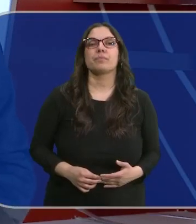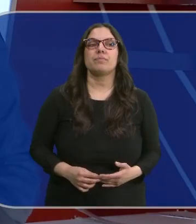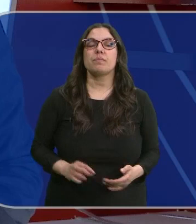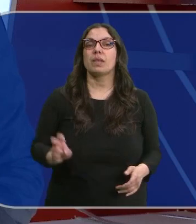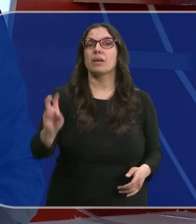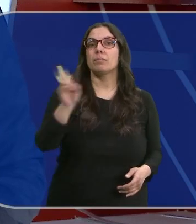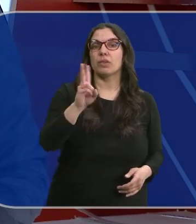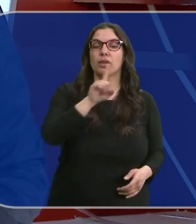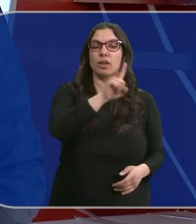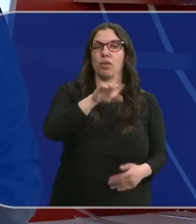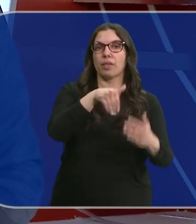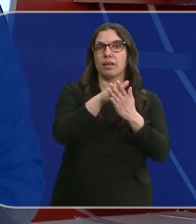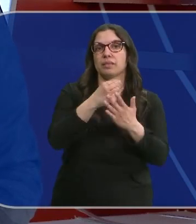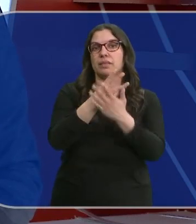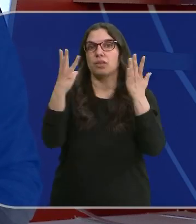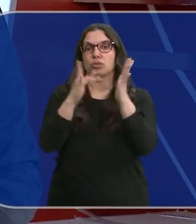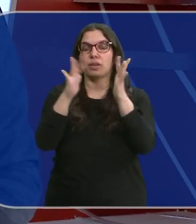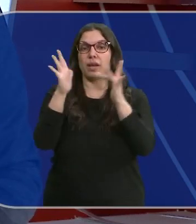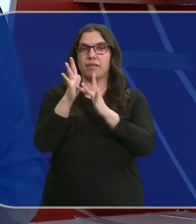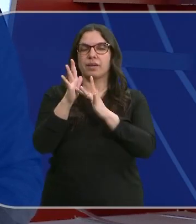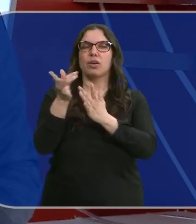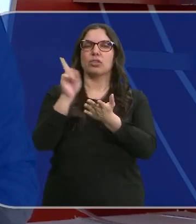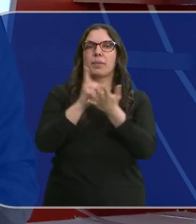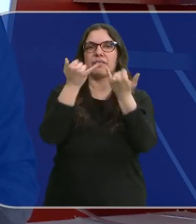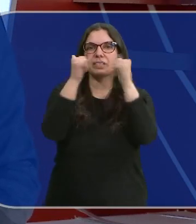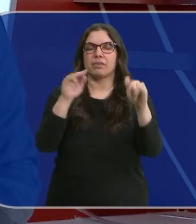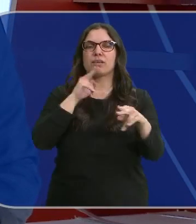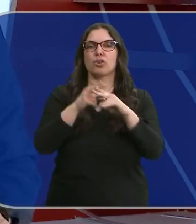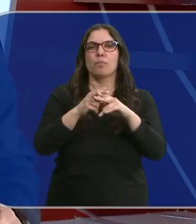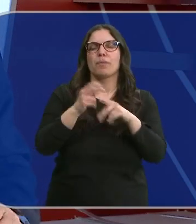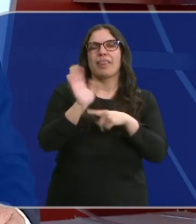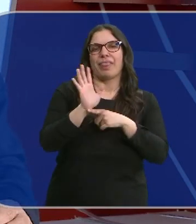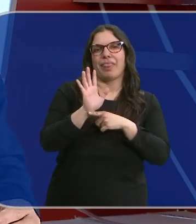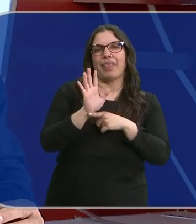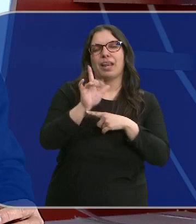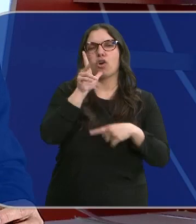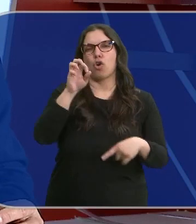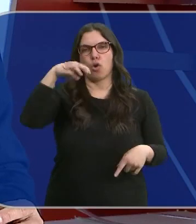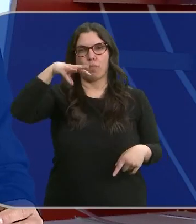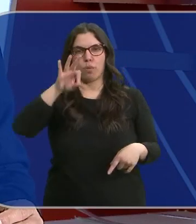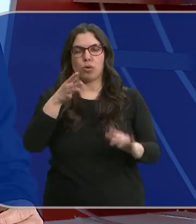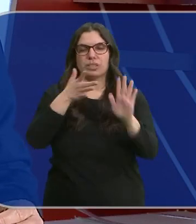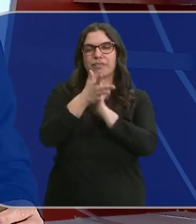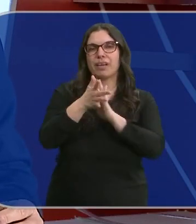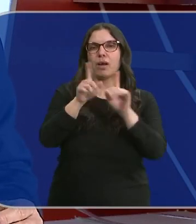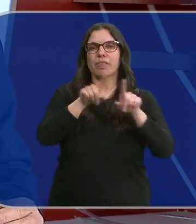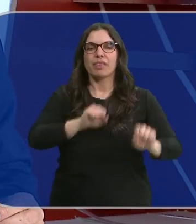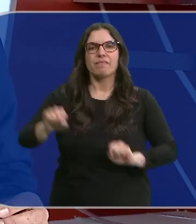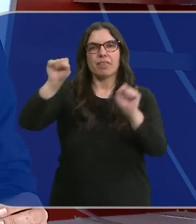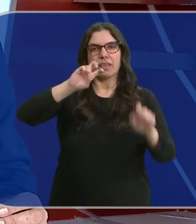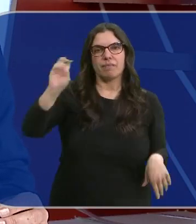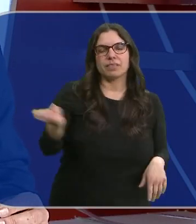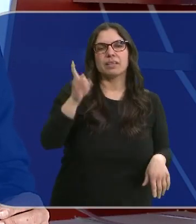Valladolid acogerá del 11 al 18 de abril una nueva edición del Festival CINOMO. Una muestra que aboga por defender la diversidad y ofrecer